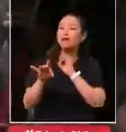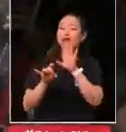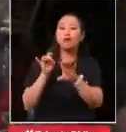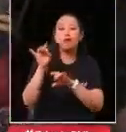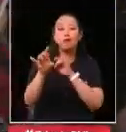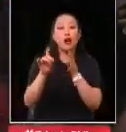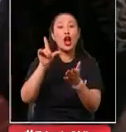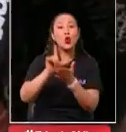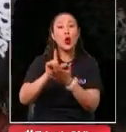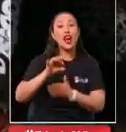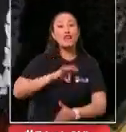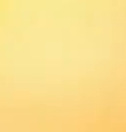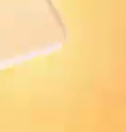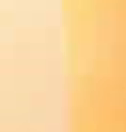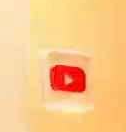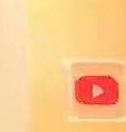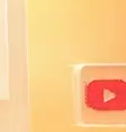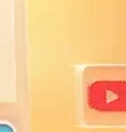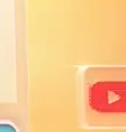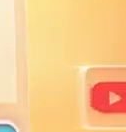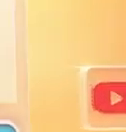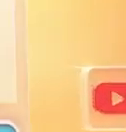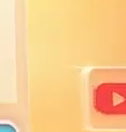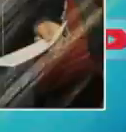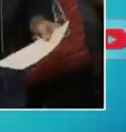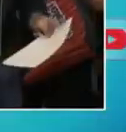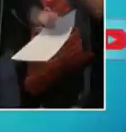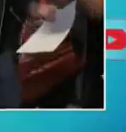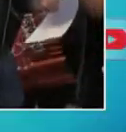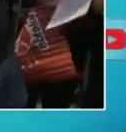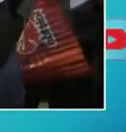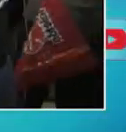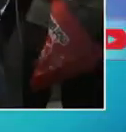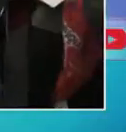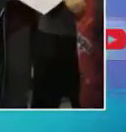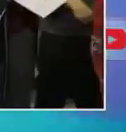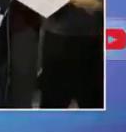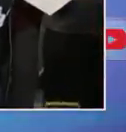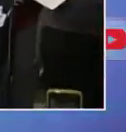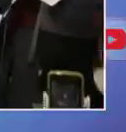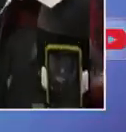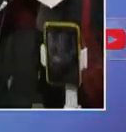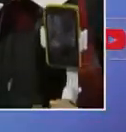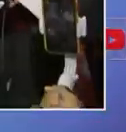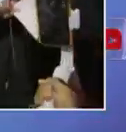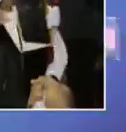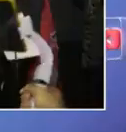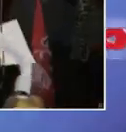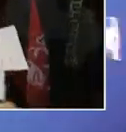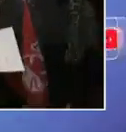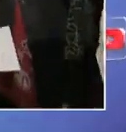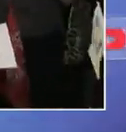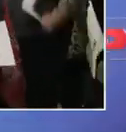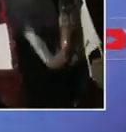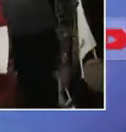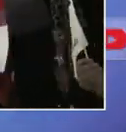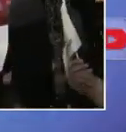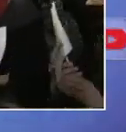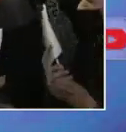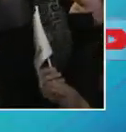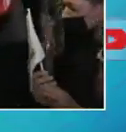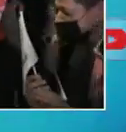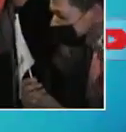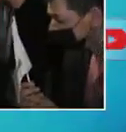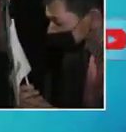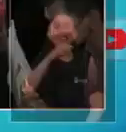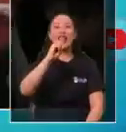Chile están abiertas para ustedes. La cuenta 24.500 rayas cero. ¿De cuál es la cuenta? 24.500 rayas cero.